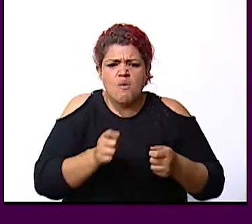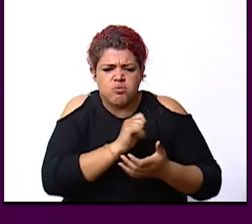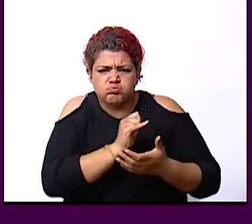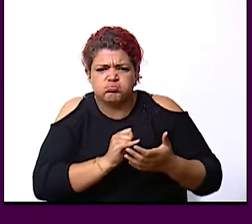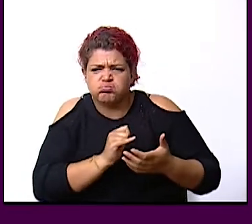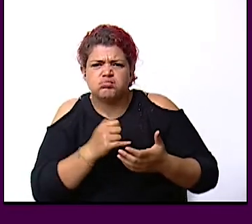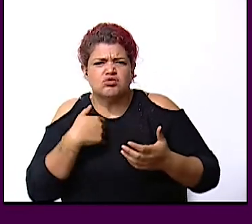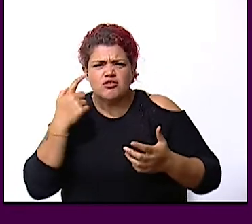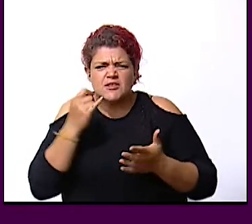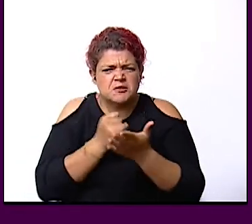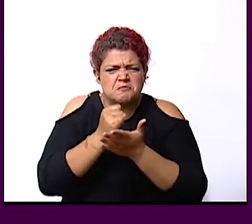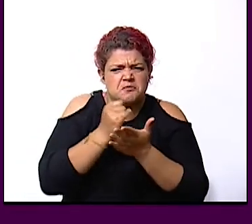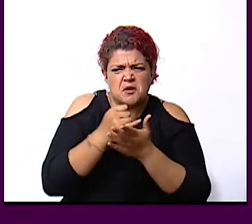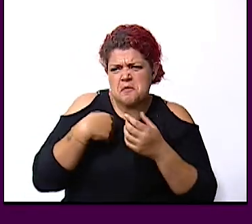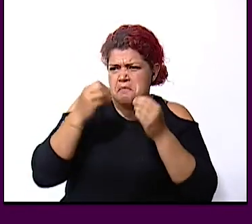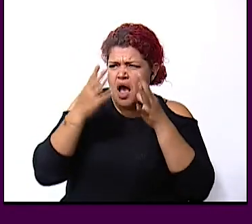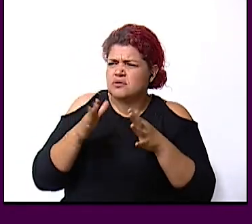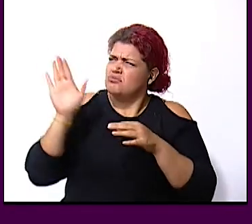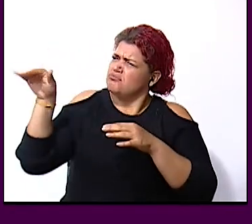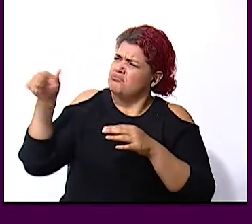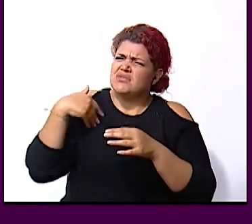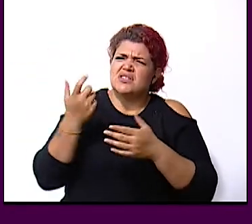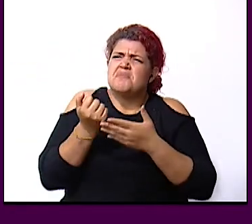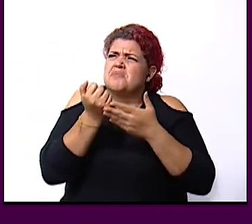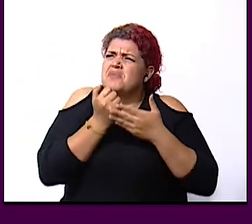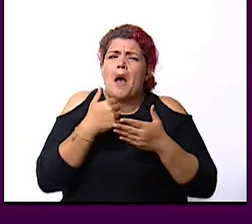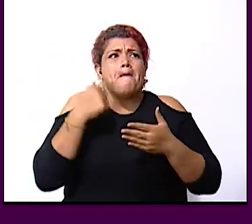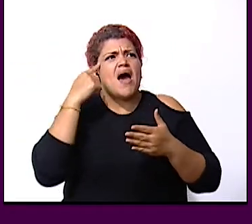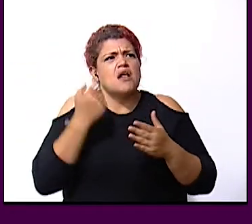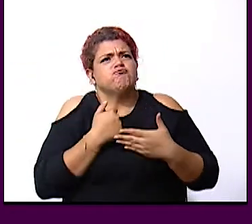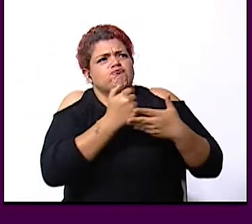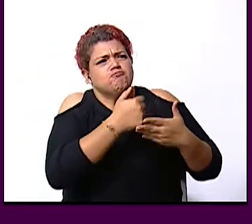tengo que investigar con mi maestro para preparar a mi familia